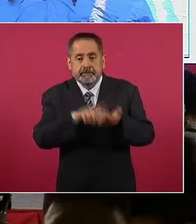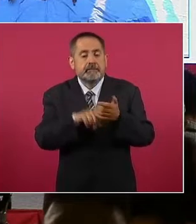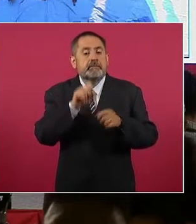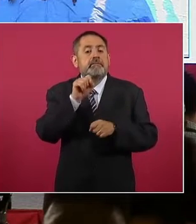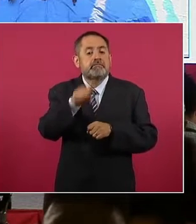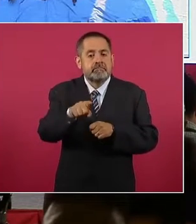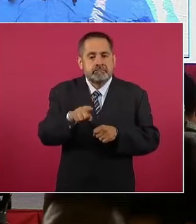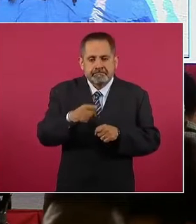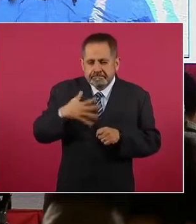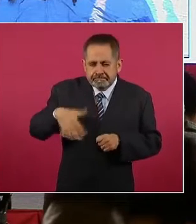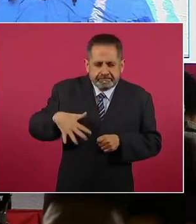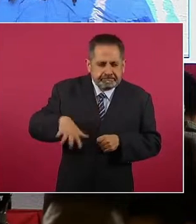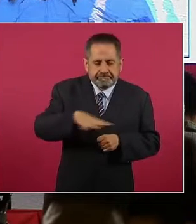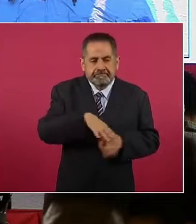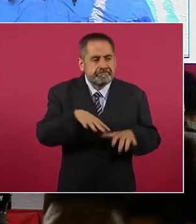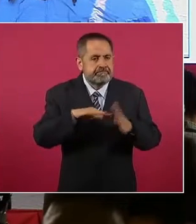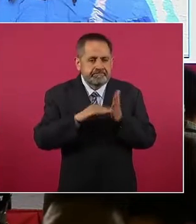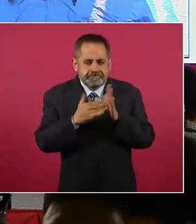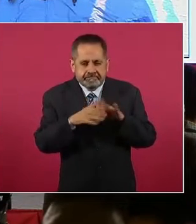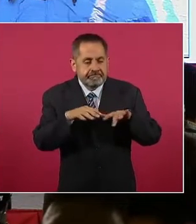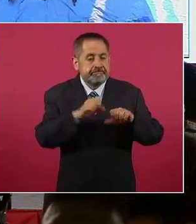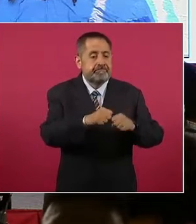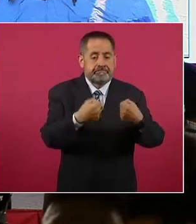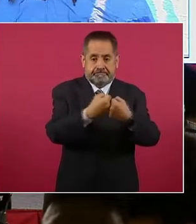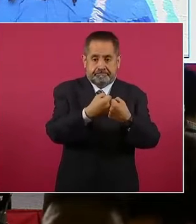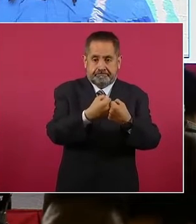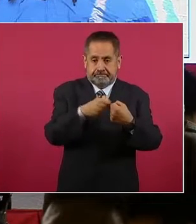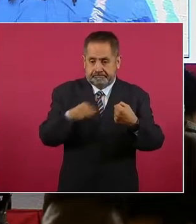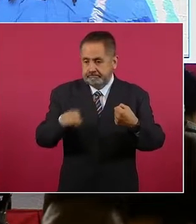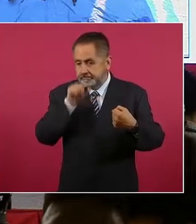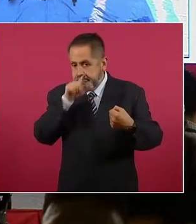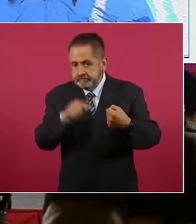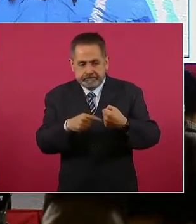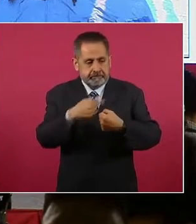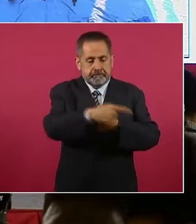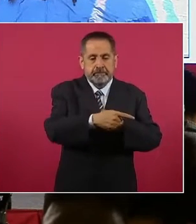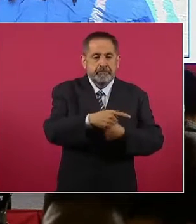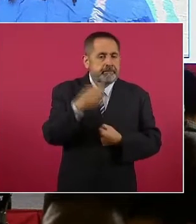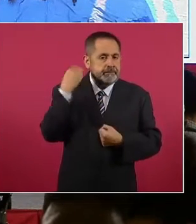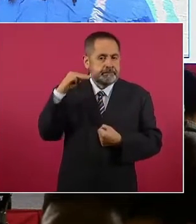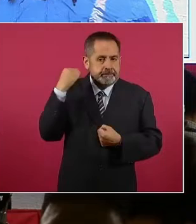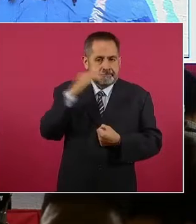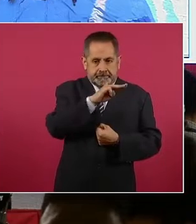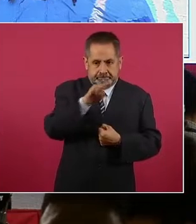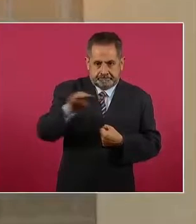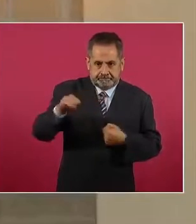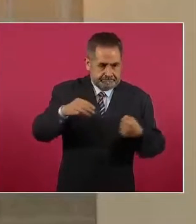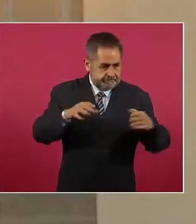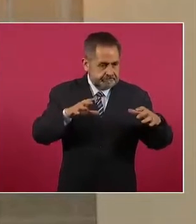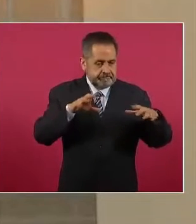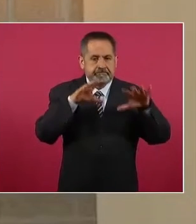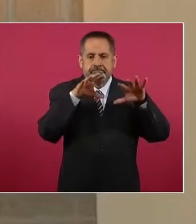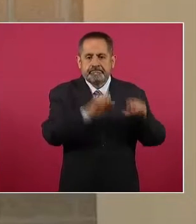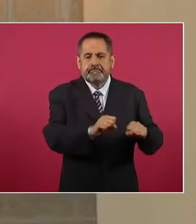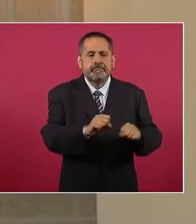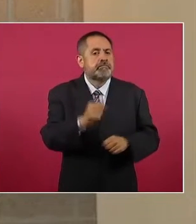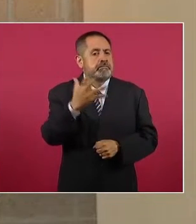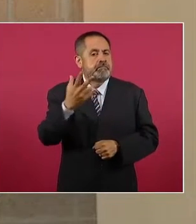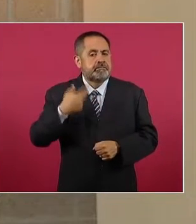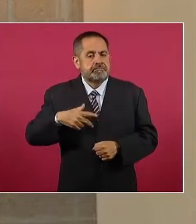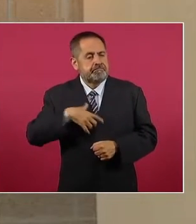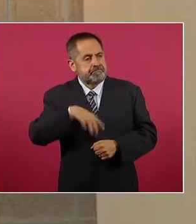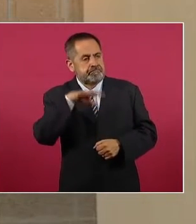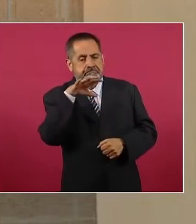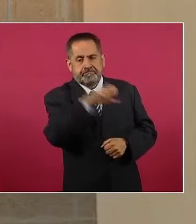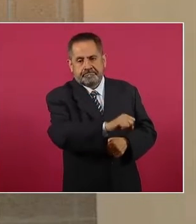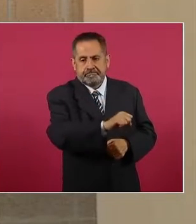desplegada en la zona entre los límites en Michoacán y Jalisco, fueron detenidas cinco personas. Se